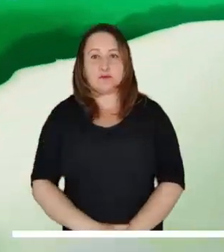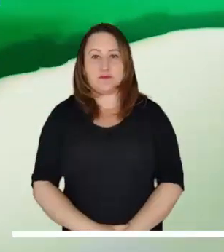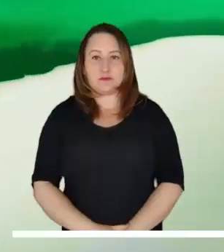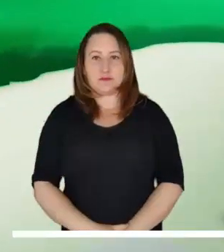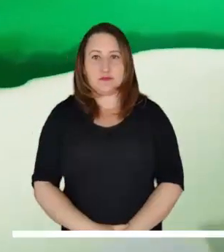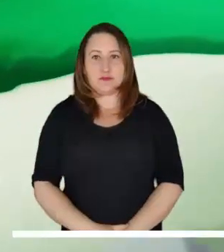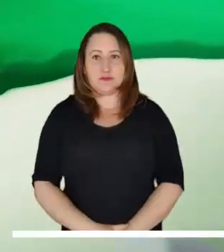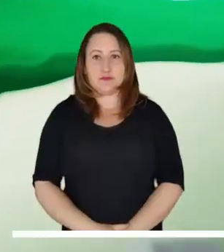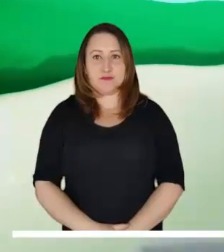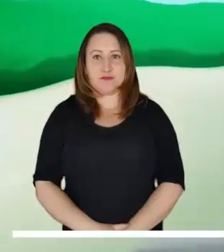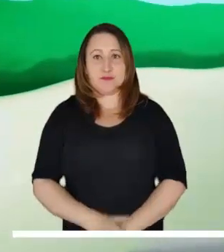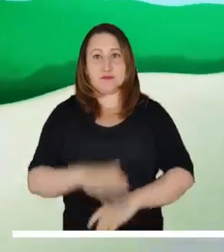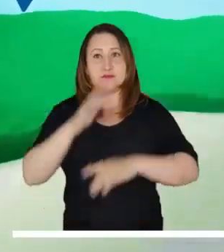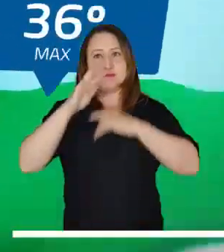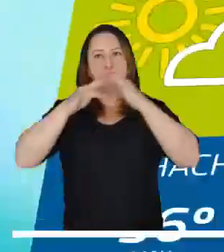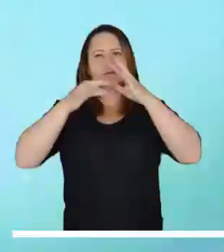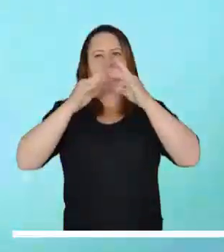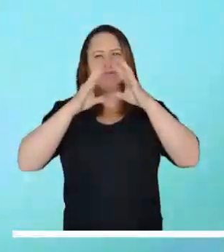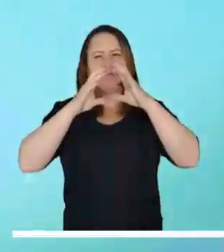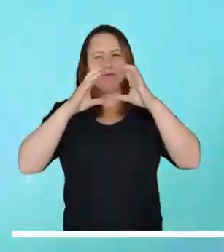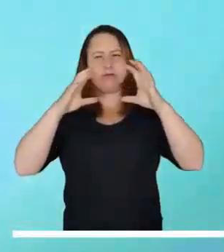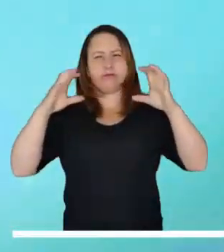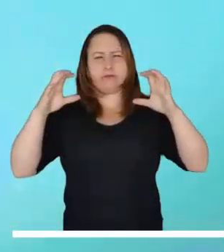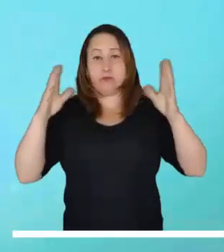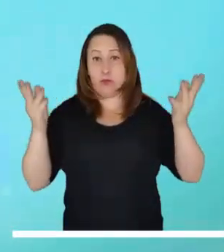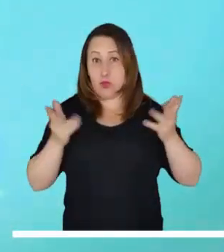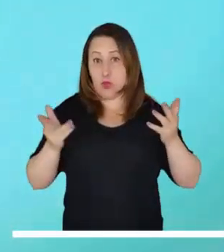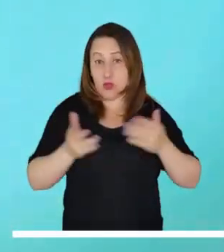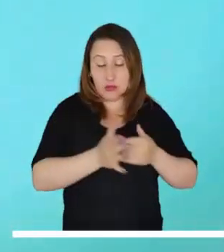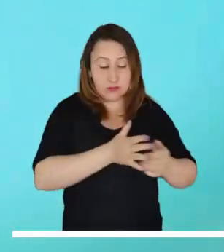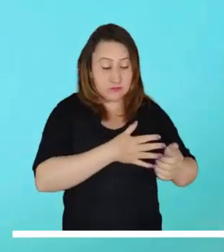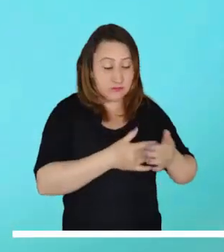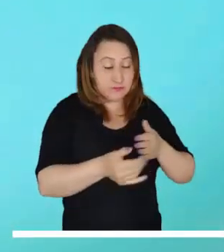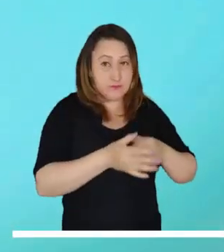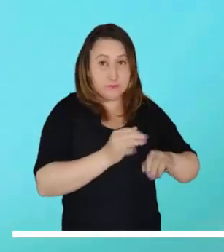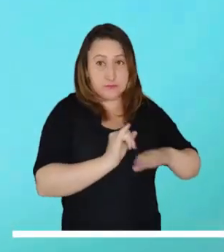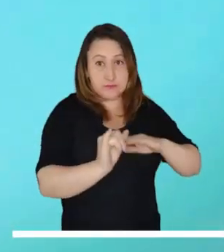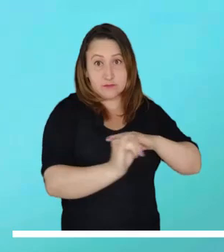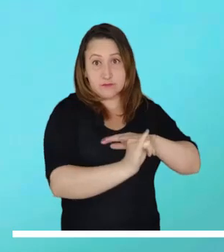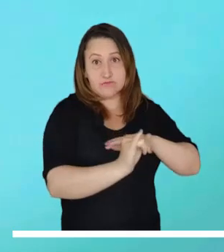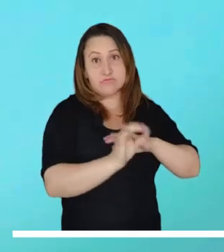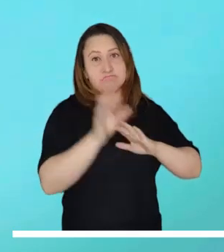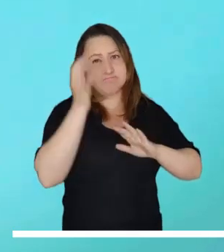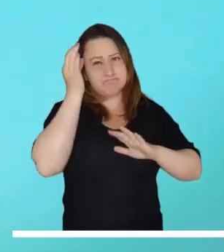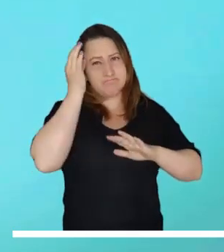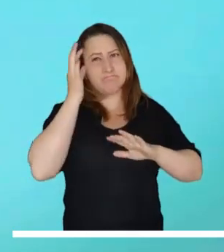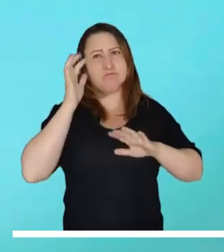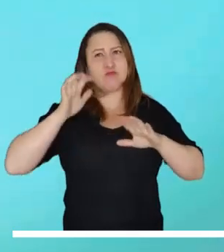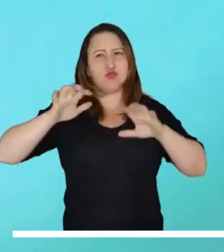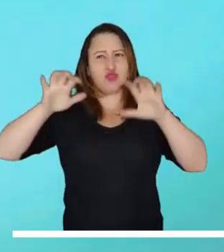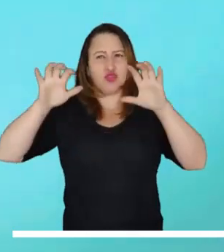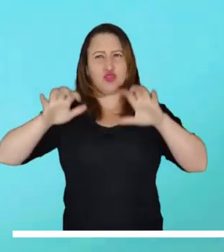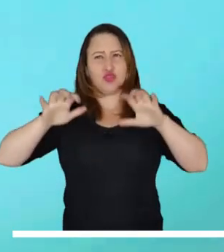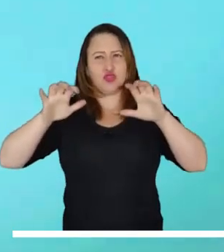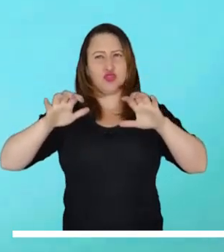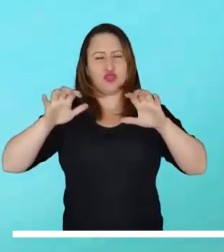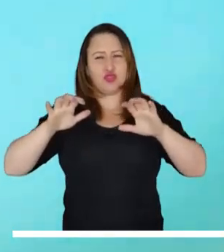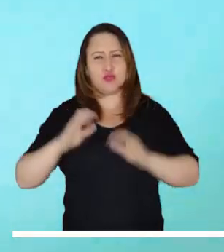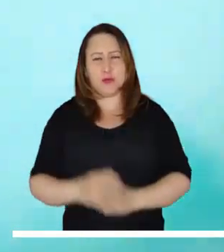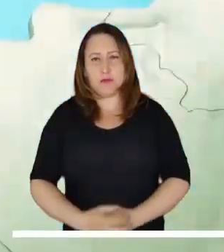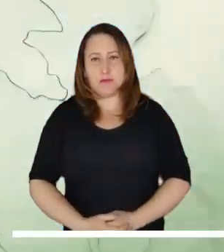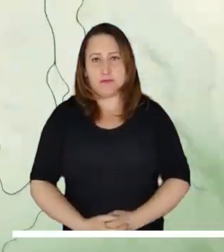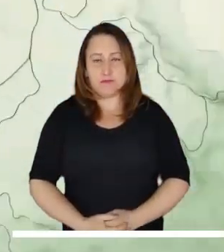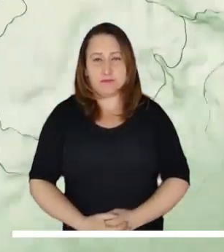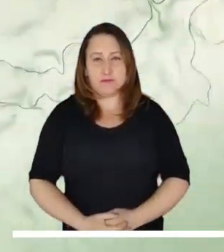Un cielo entre ligera y parcialmente nublado se estima en el archipiélago, donde no se esperan precipitaciones significativas.